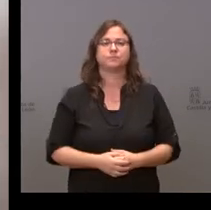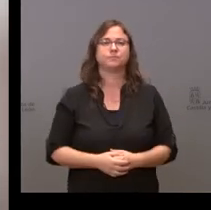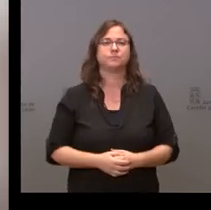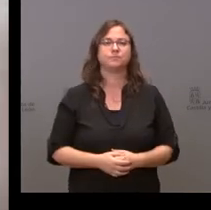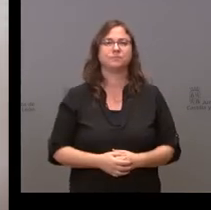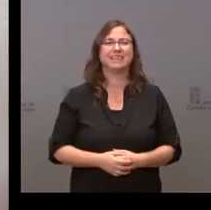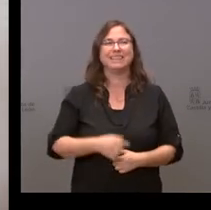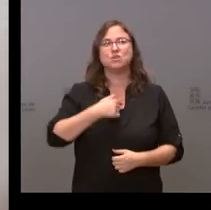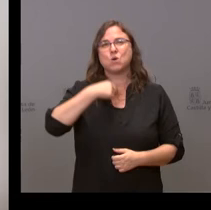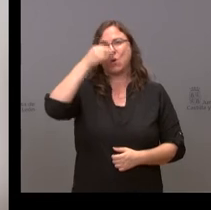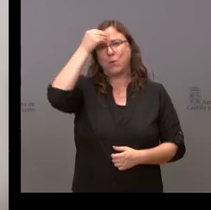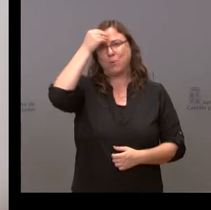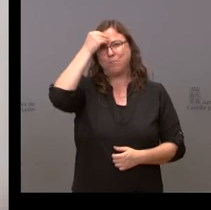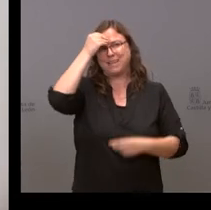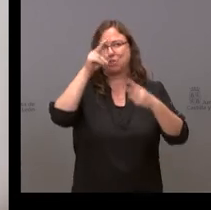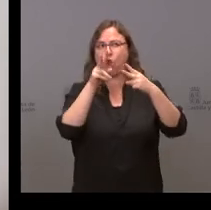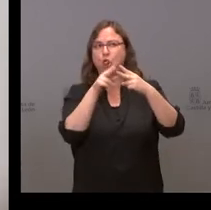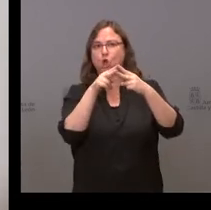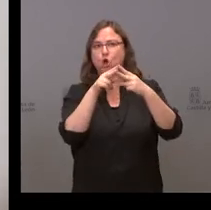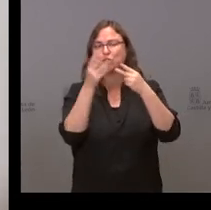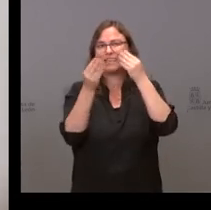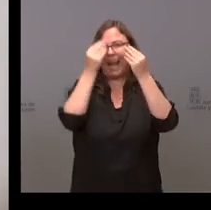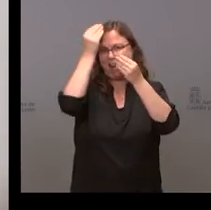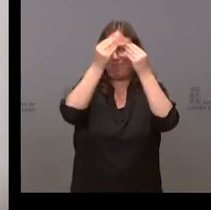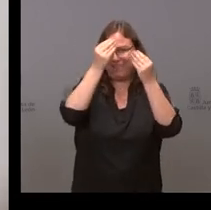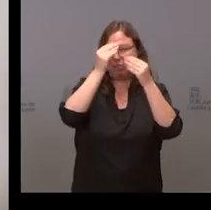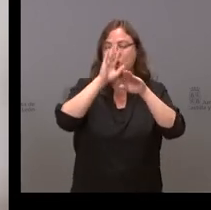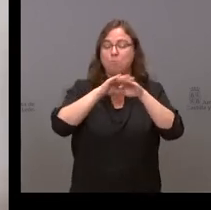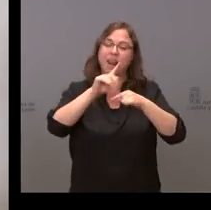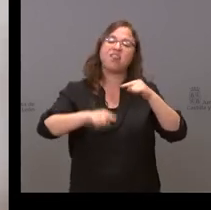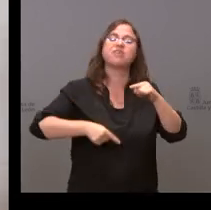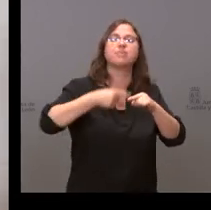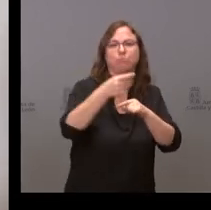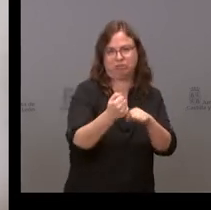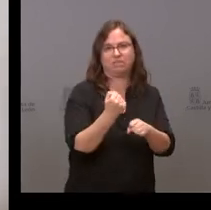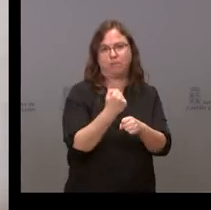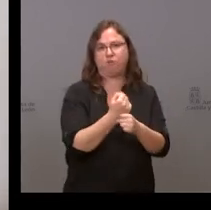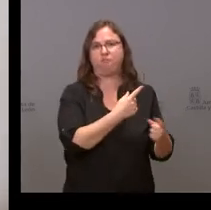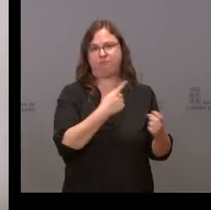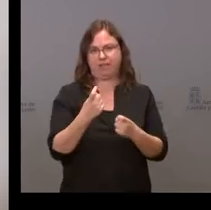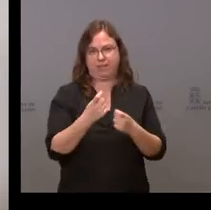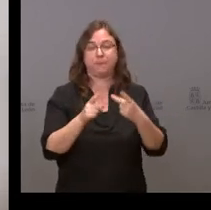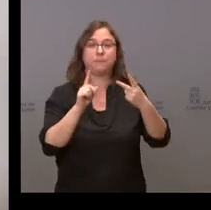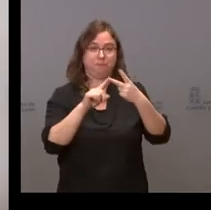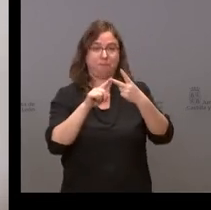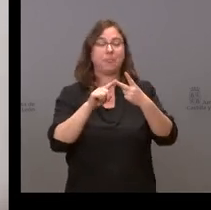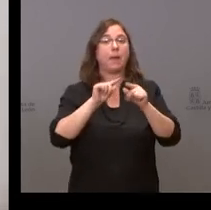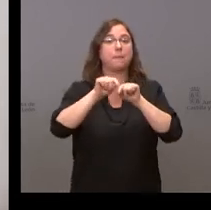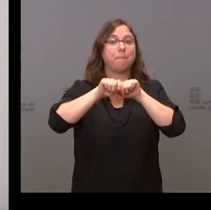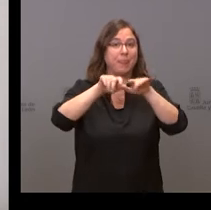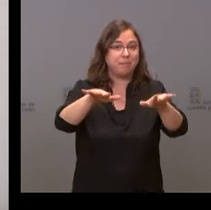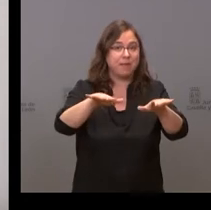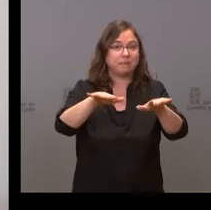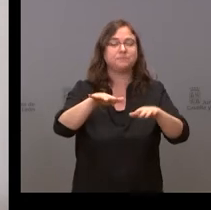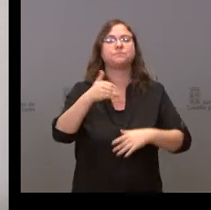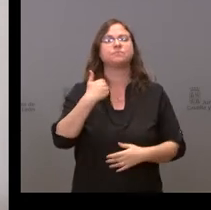que son dos, digamos, reflexiones que han quedado para el trabajo posterior respecto de la pandemia. Se ha